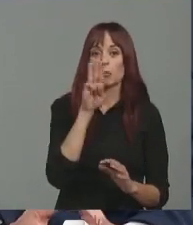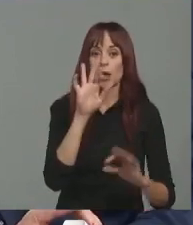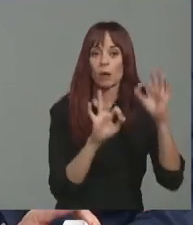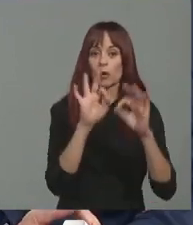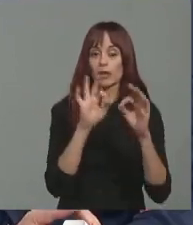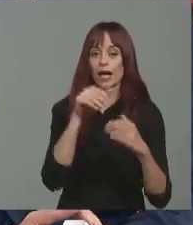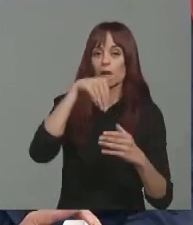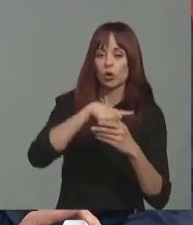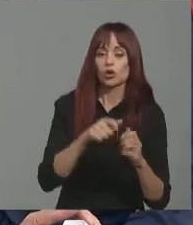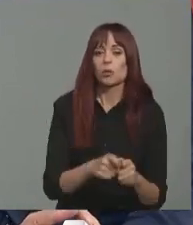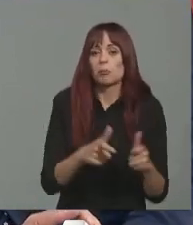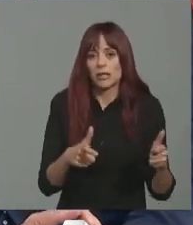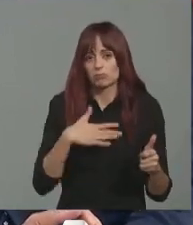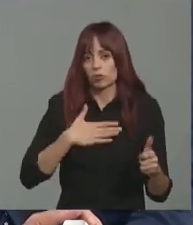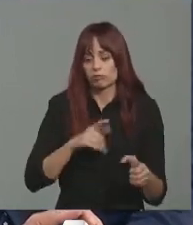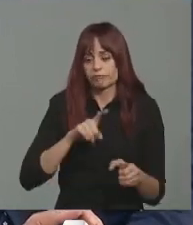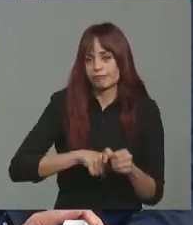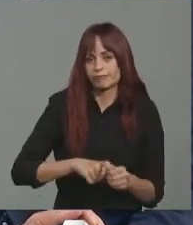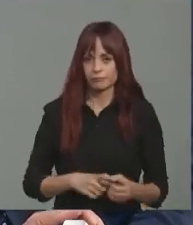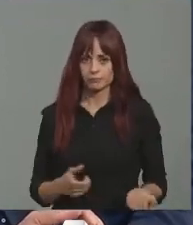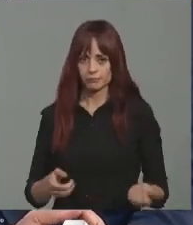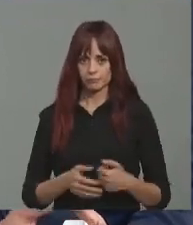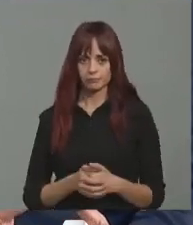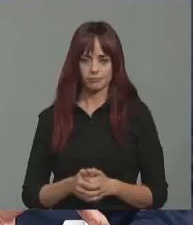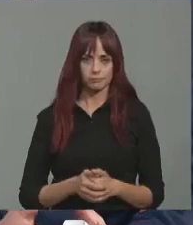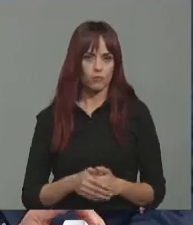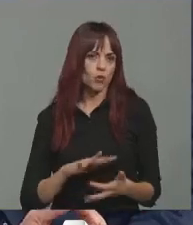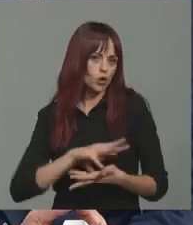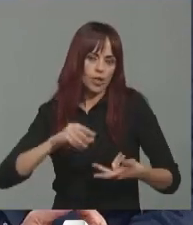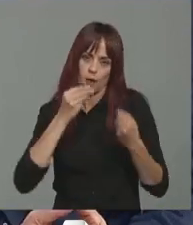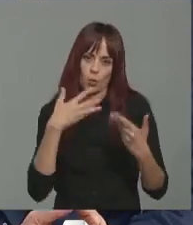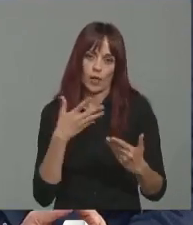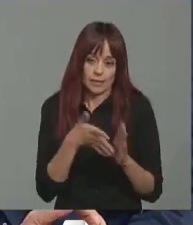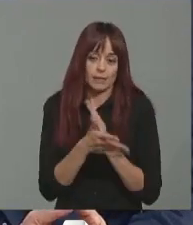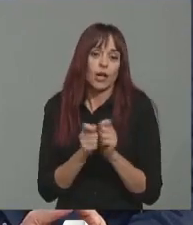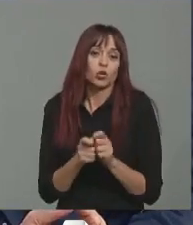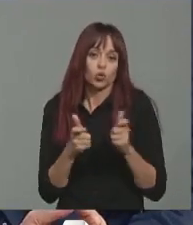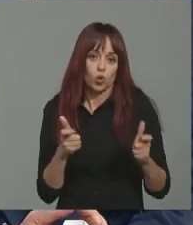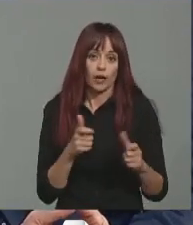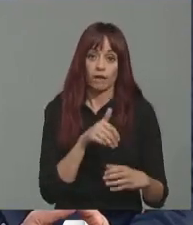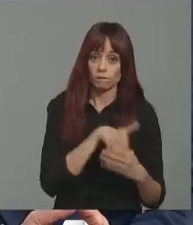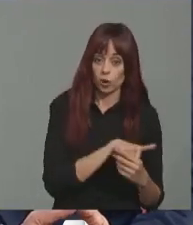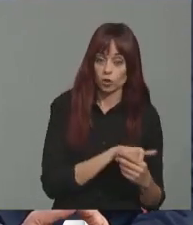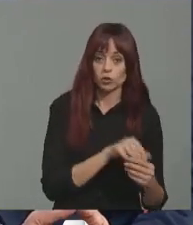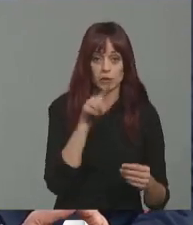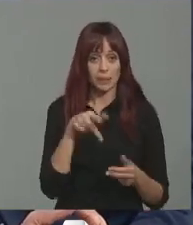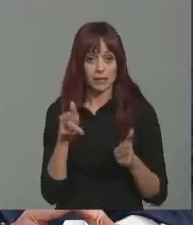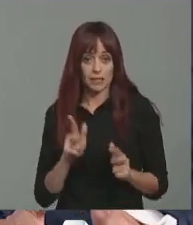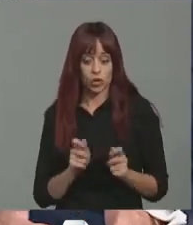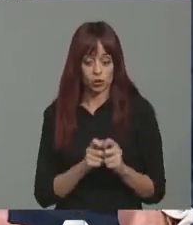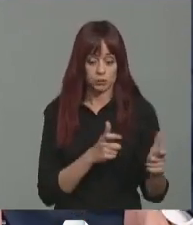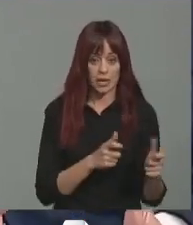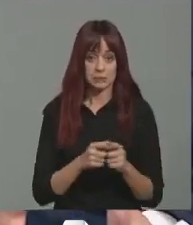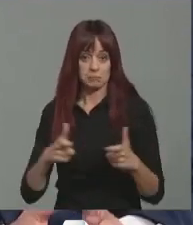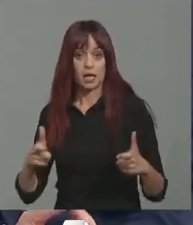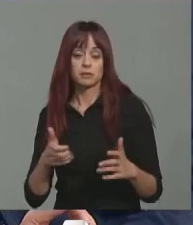que es el partido en el que yo milito. Me parece que es una buena noticia que hayamos subido, tanto en votos como en escaños. Bueno,